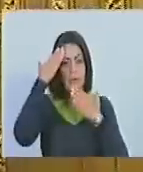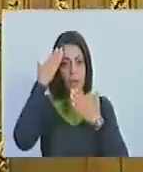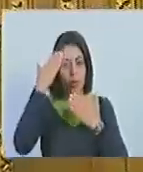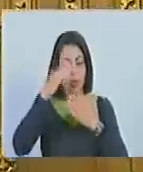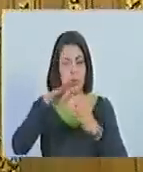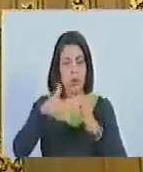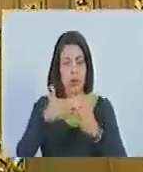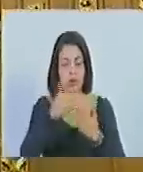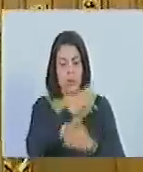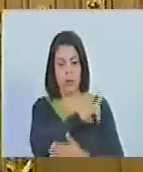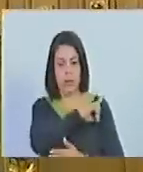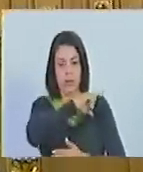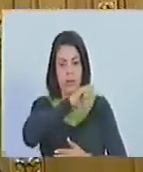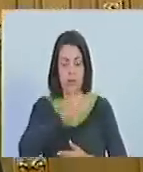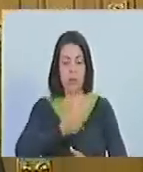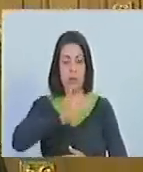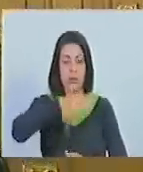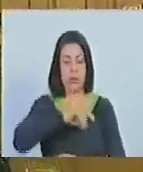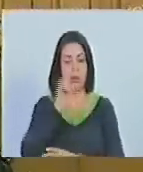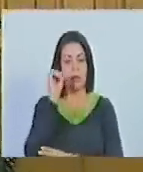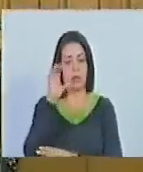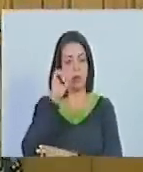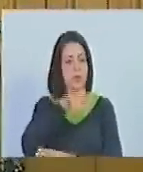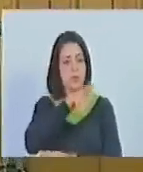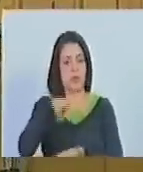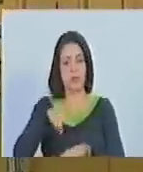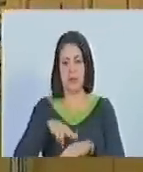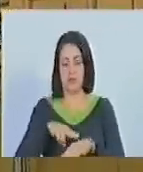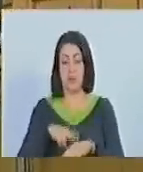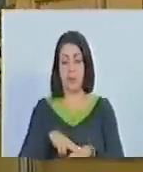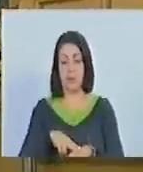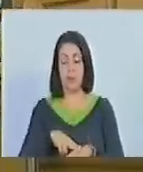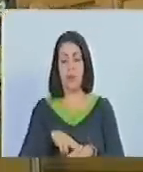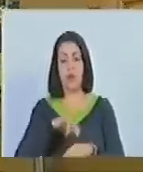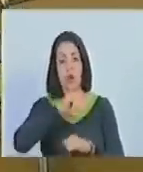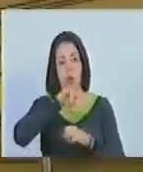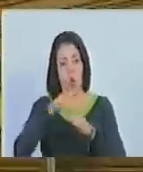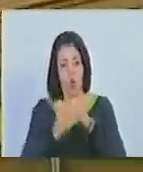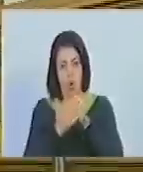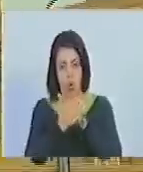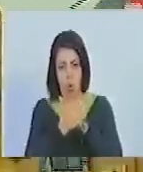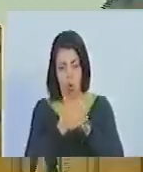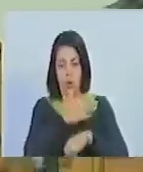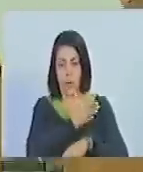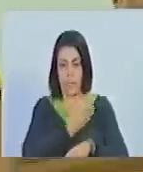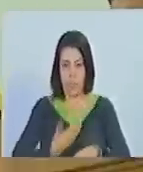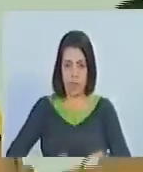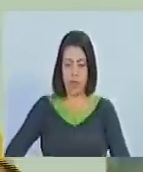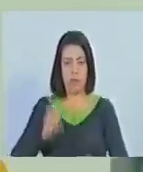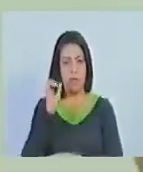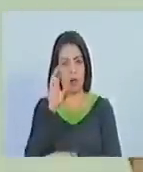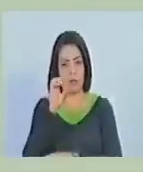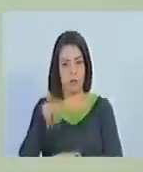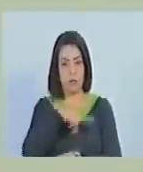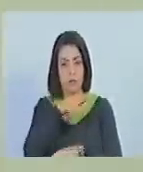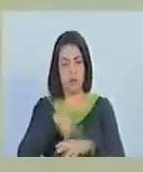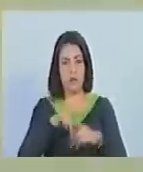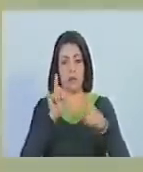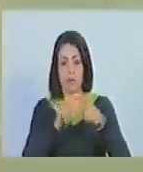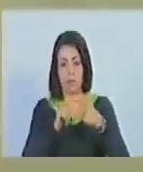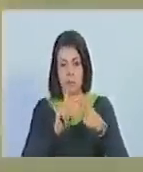Solicita la tribuna de oradores, se le concede. Asamblea Nacional, doctor Jorge Rodríguez, presidente de la Asamblea Nacional,